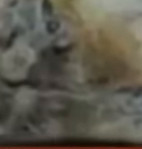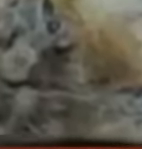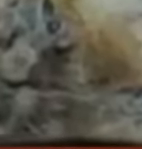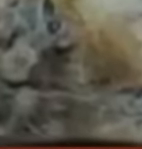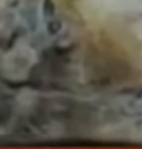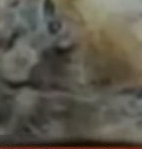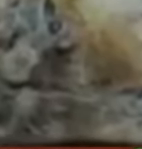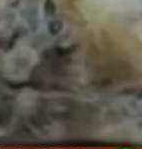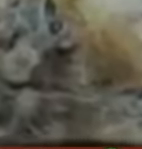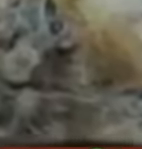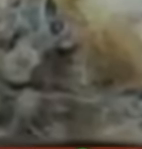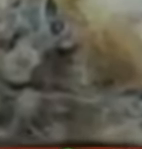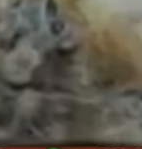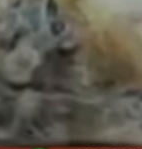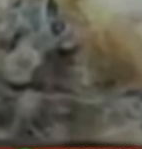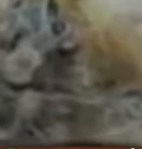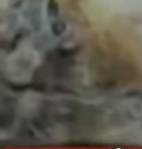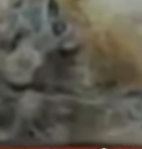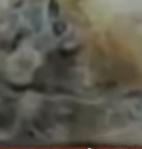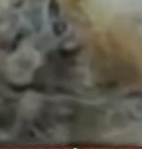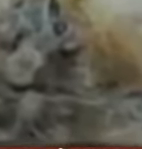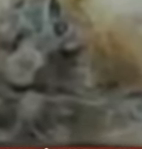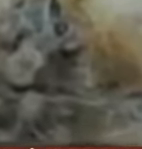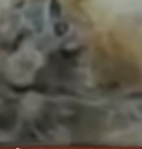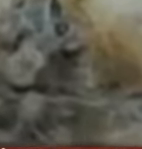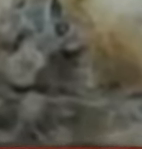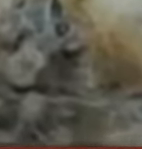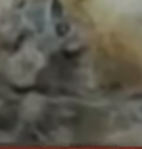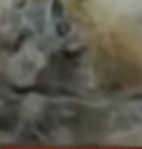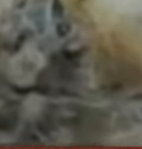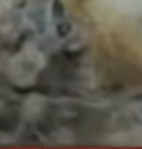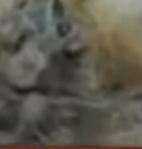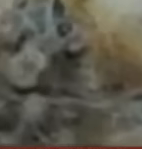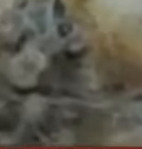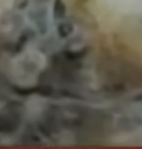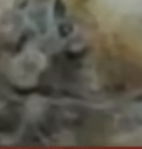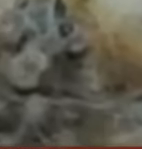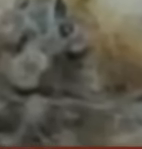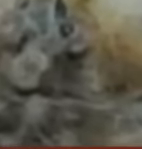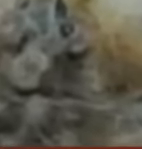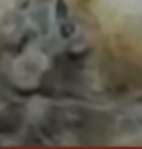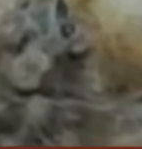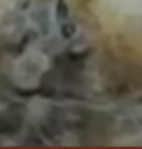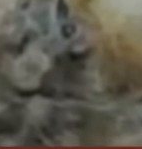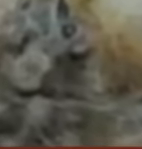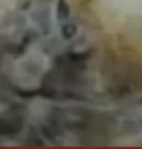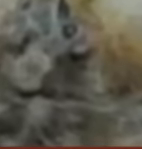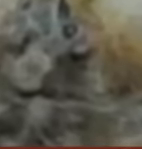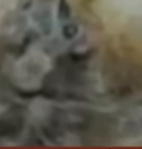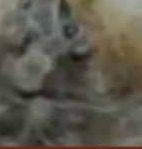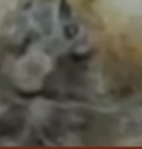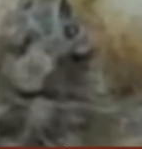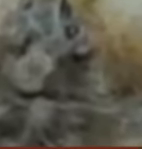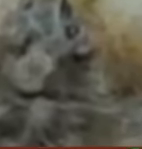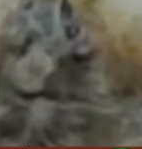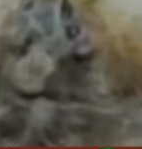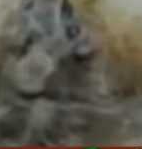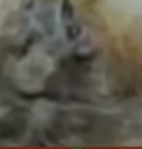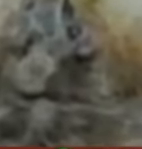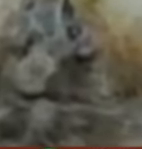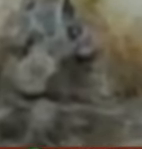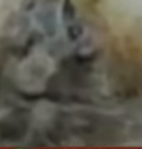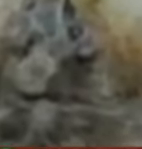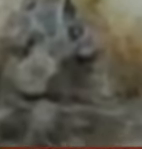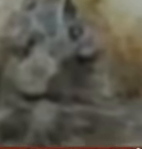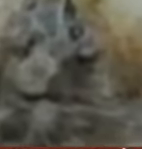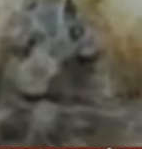cambio de modelo Eso con la finalidad de proporcionar tranquilidad a los compradores Al momento se estima que 24 aparatos de cada